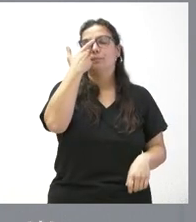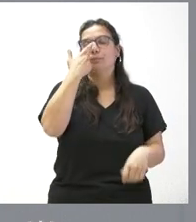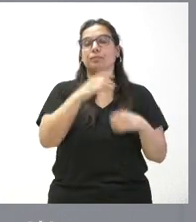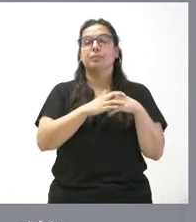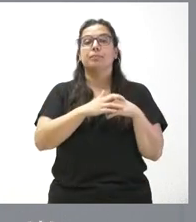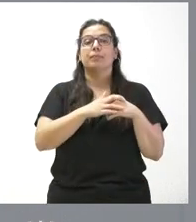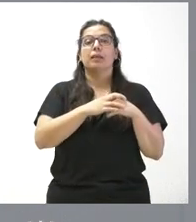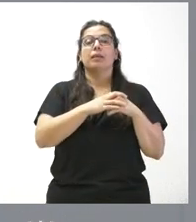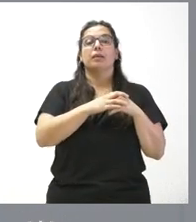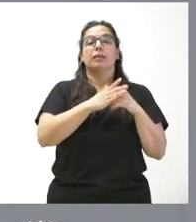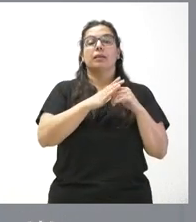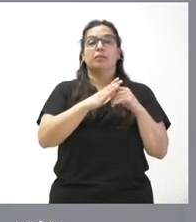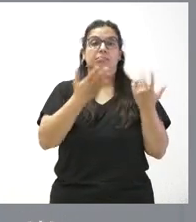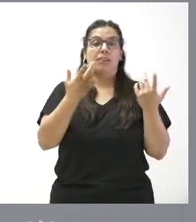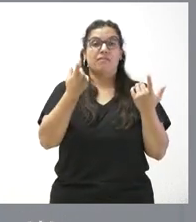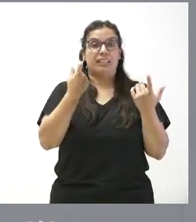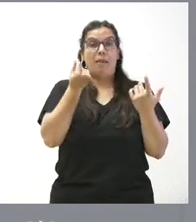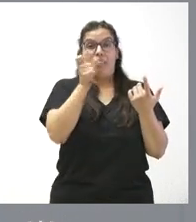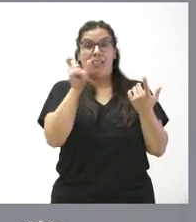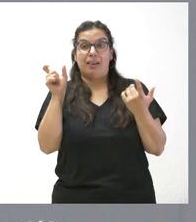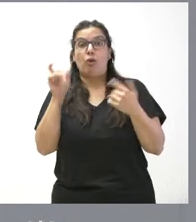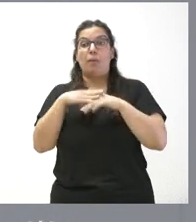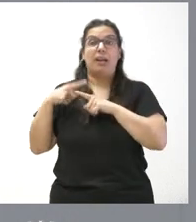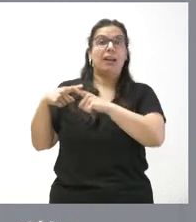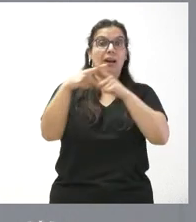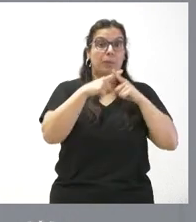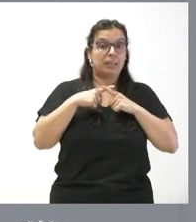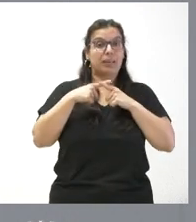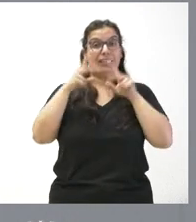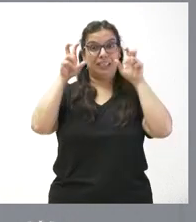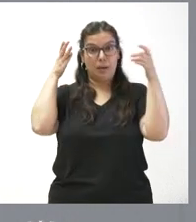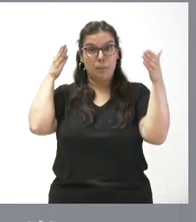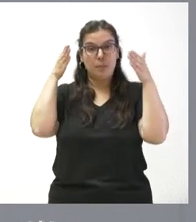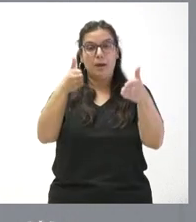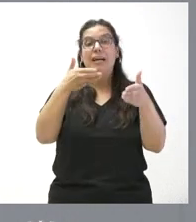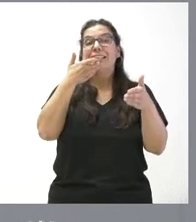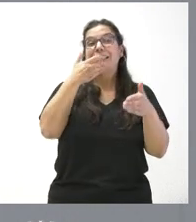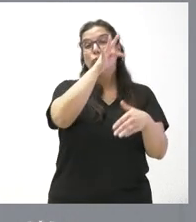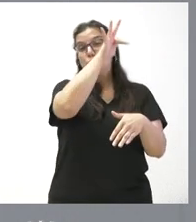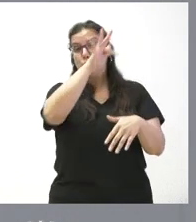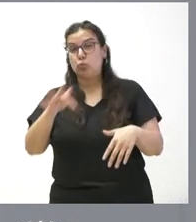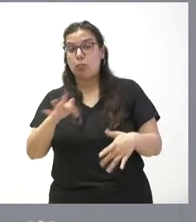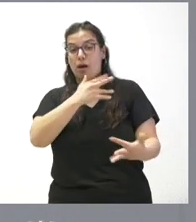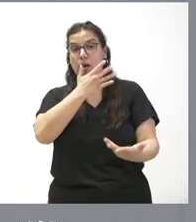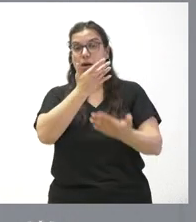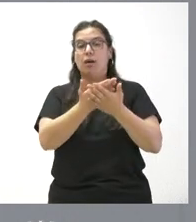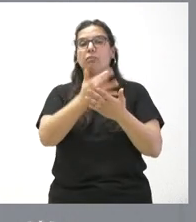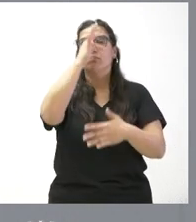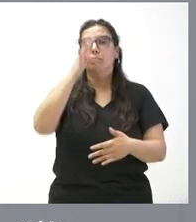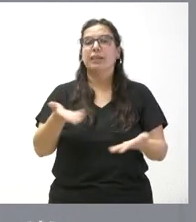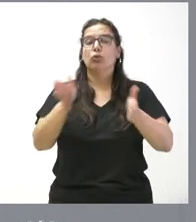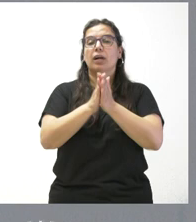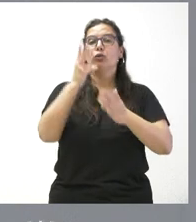Se unen estas cantidades que quedaban pendientes para abordar este hecho. Si lo suman ustedes, son 2